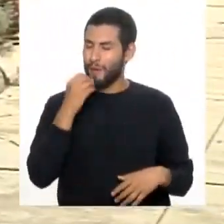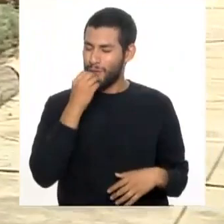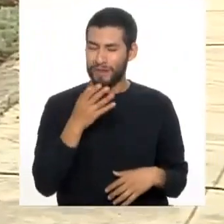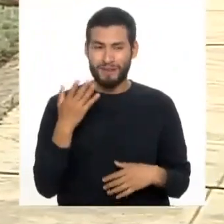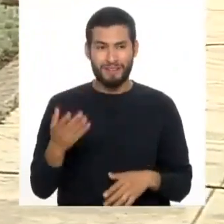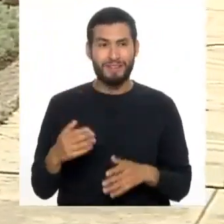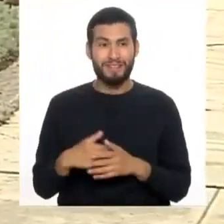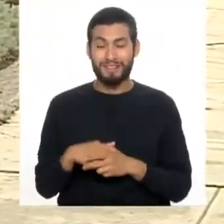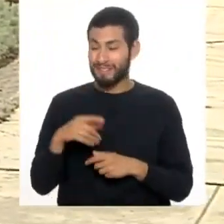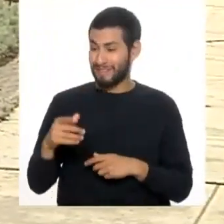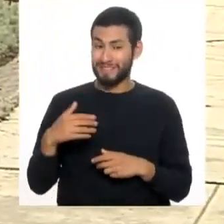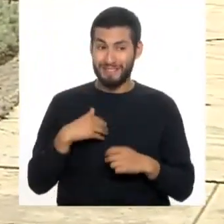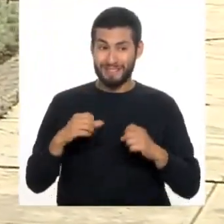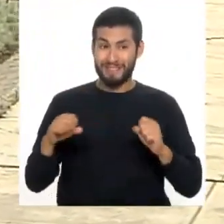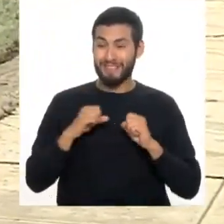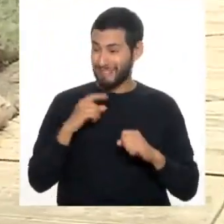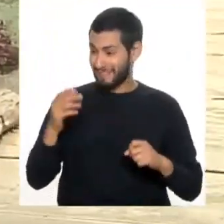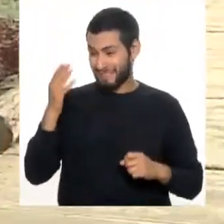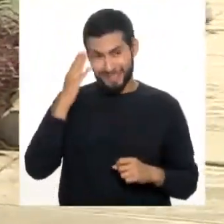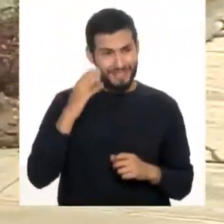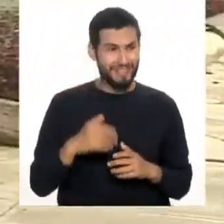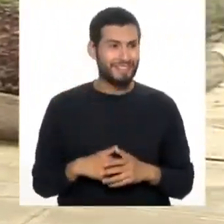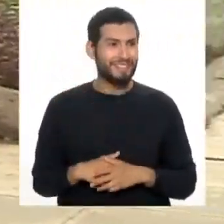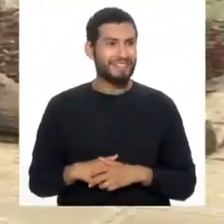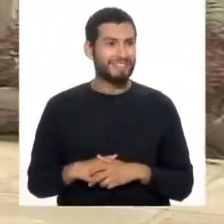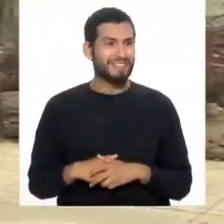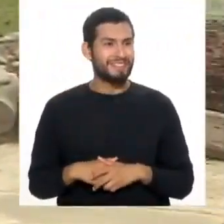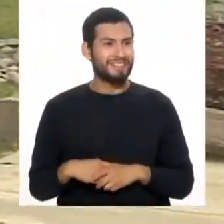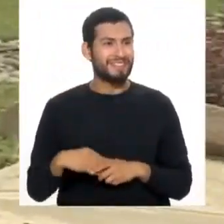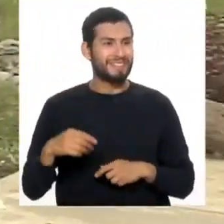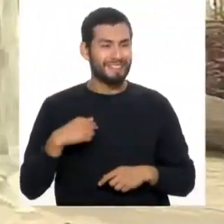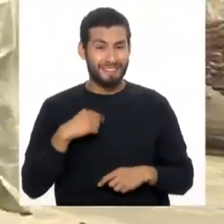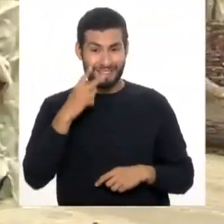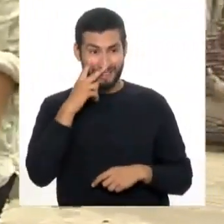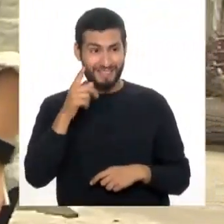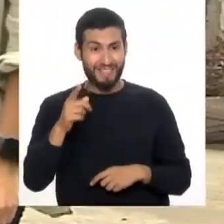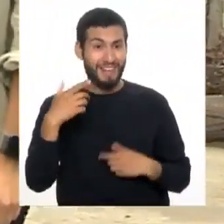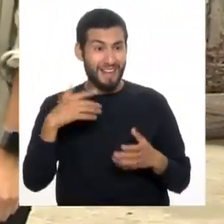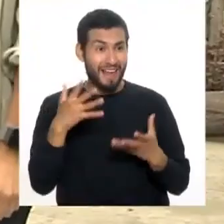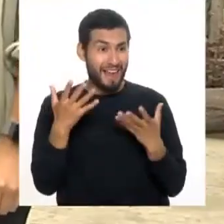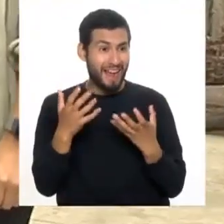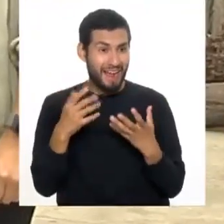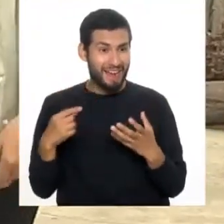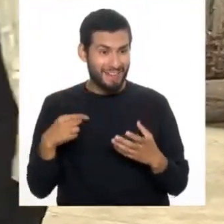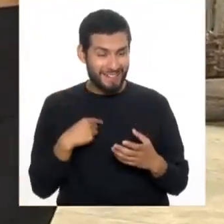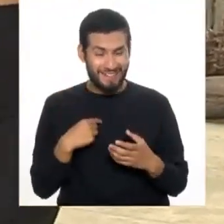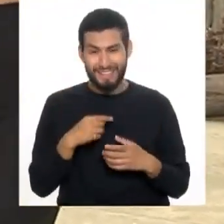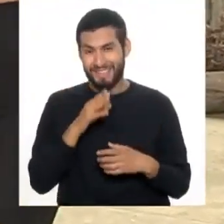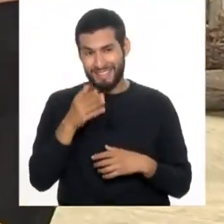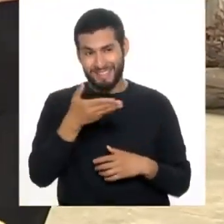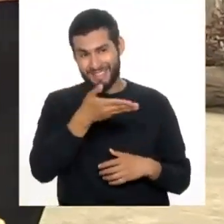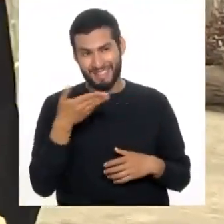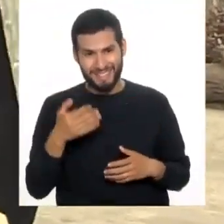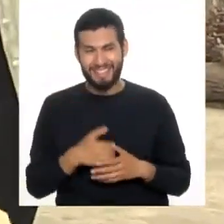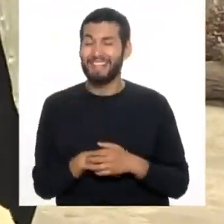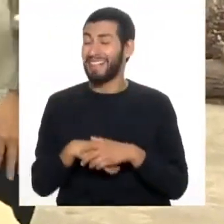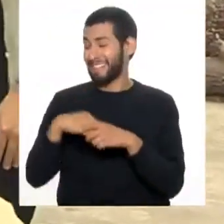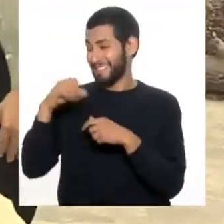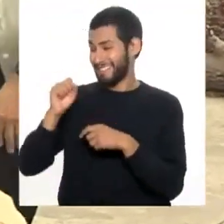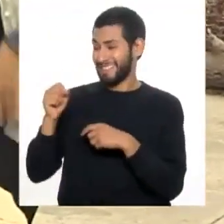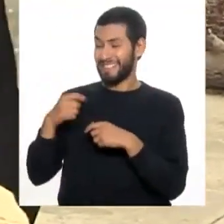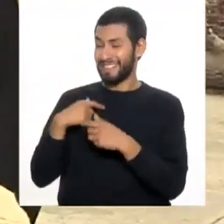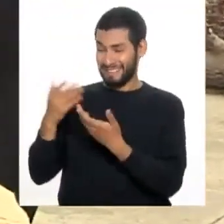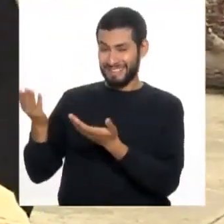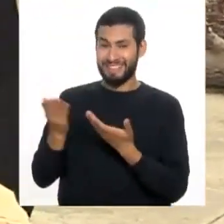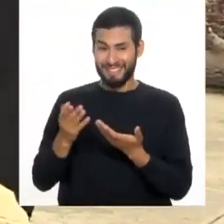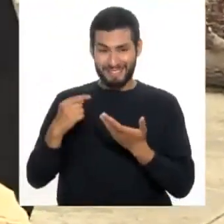Milagros, ya hasta la rutina, te sabes. Es que yo ya vi tu carita traviesa que vas a querer que vaya para allá. Ah, pero por supuesto. Ya